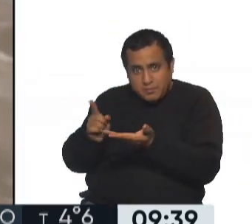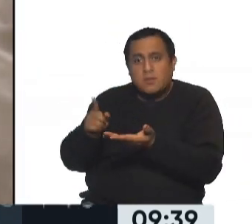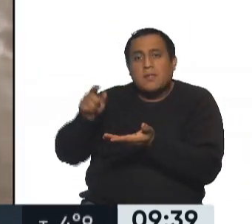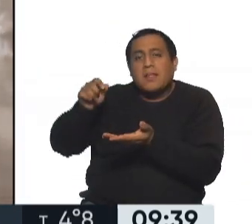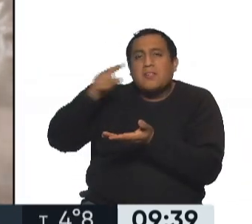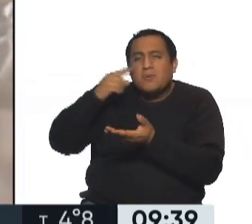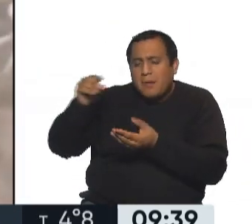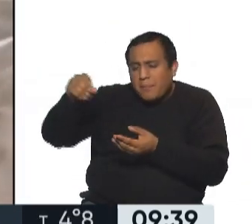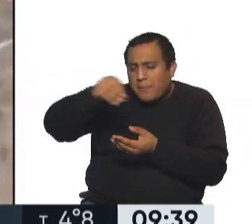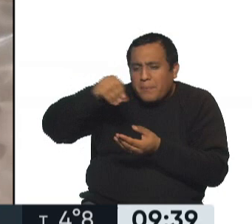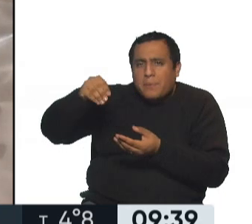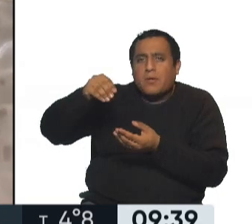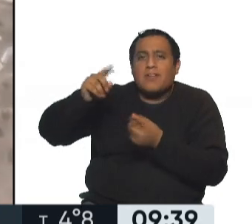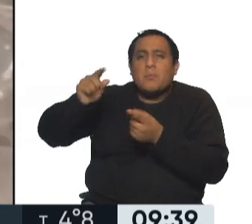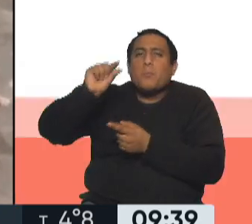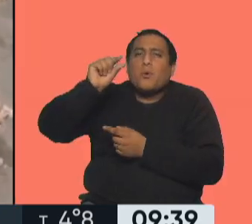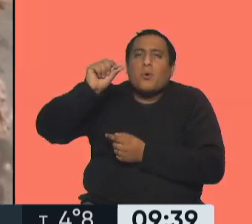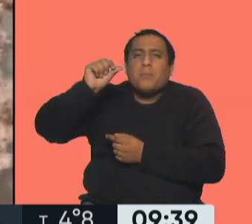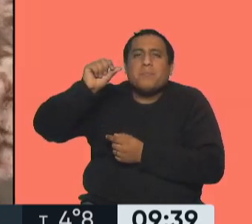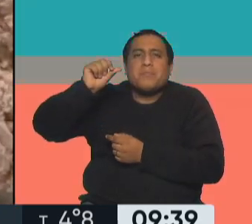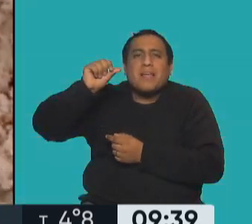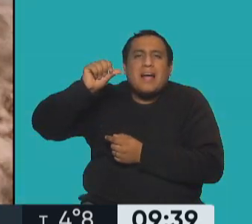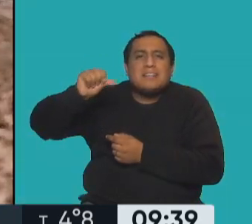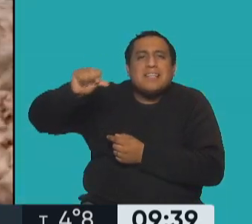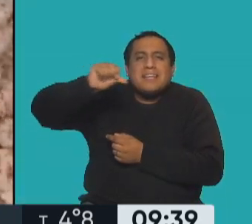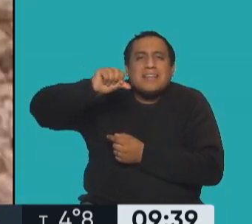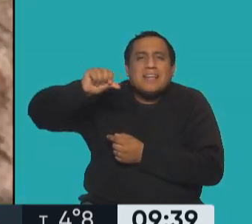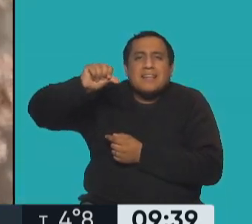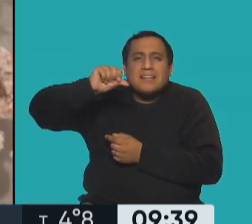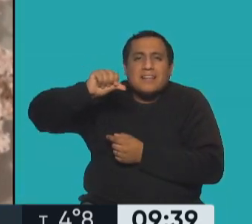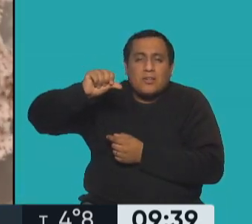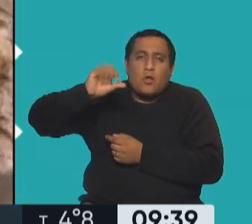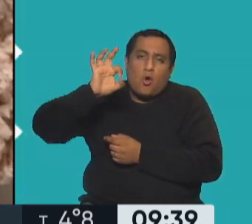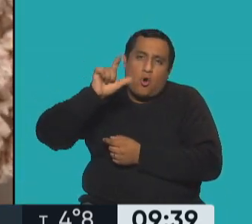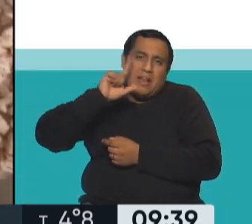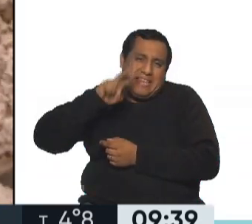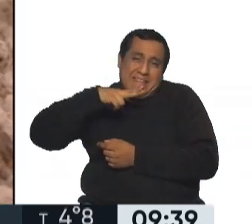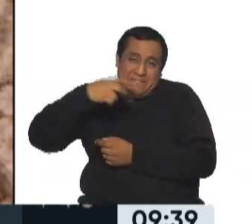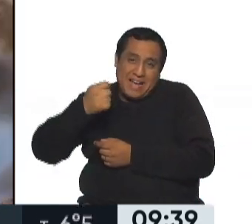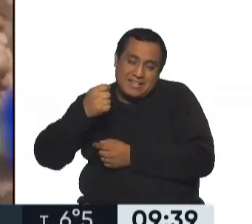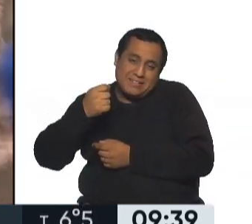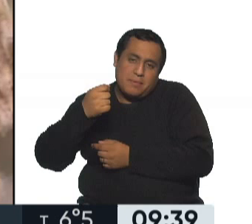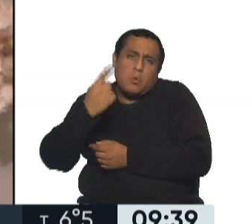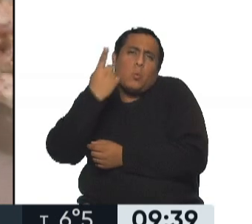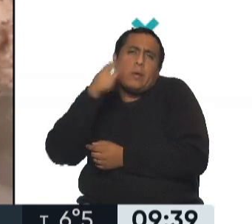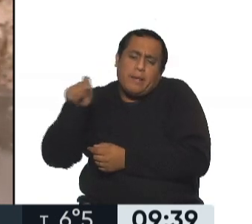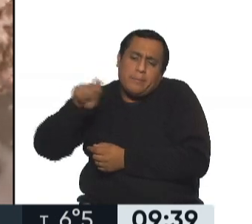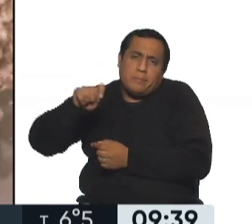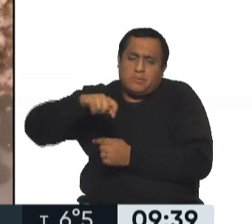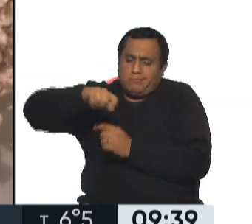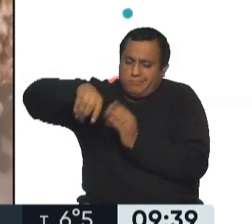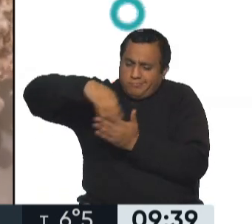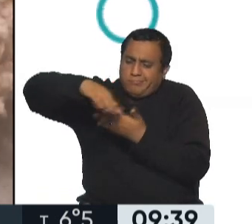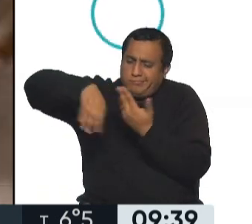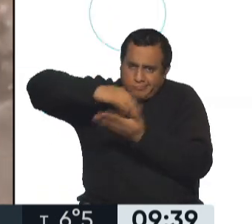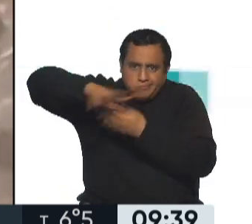especies, sí le agregué un poquito de materia grasa, ahí le agregué aceite de oliva, pero fíjate que es una cucharada nada más, para